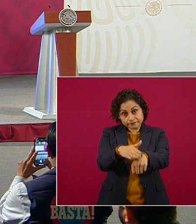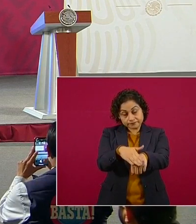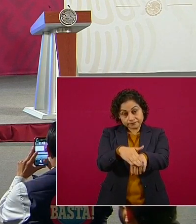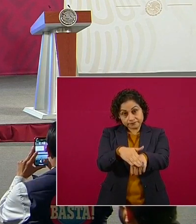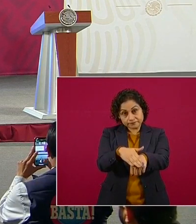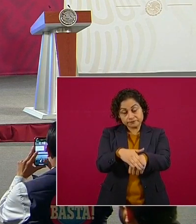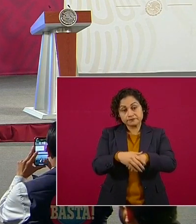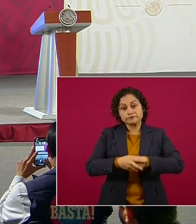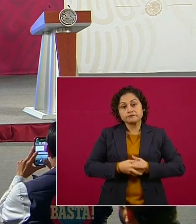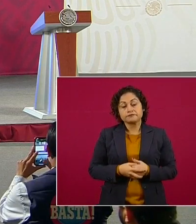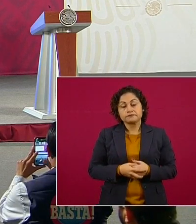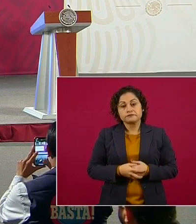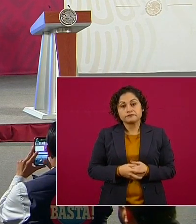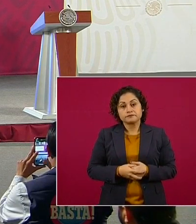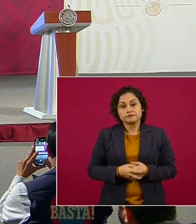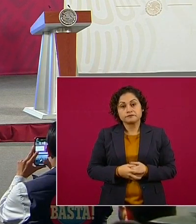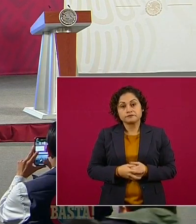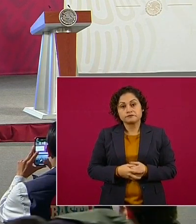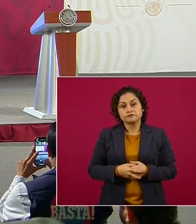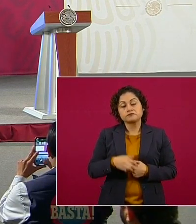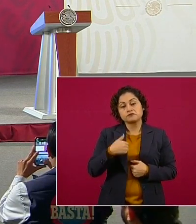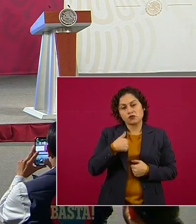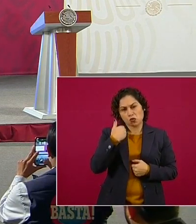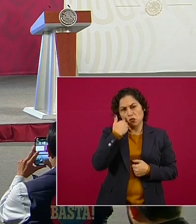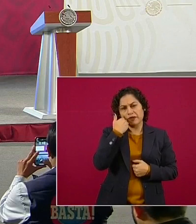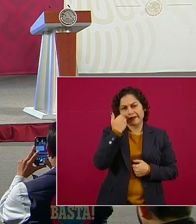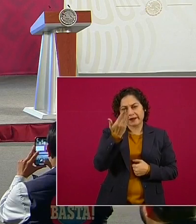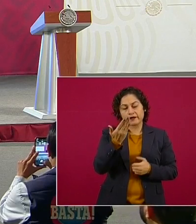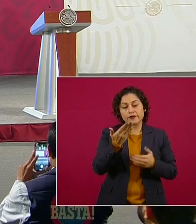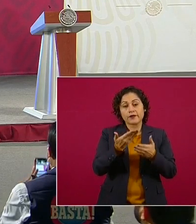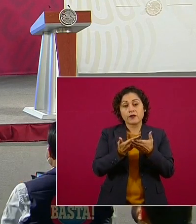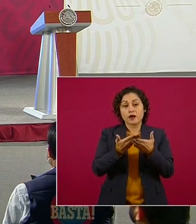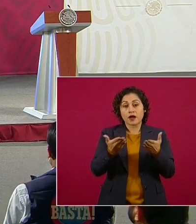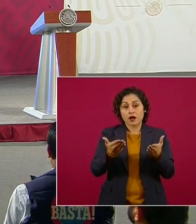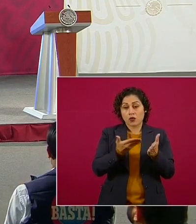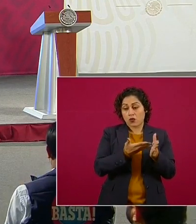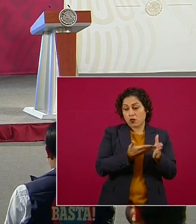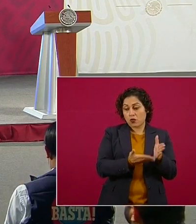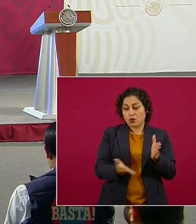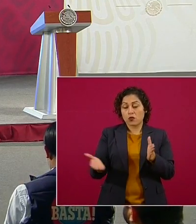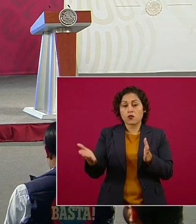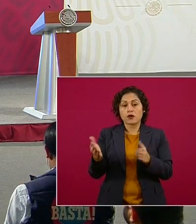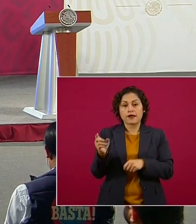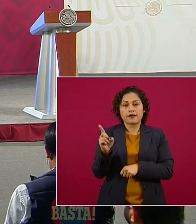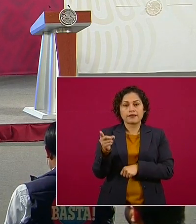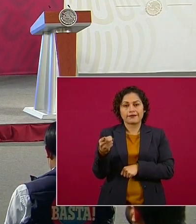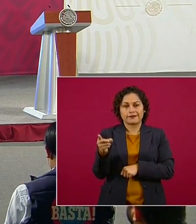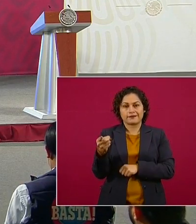a que en este mes de diciembre,